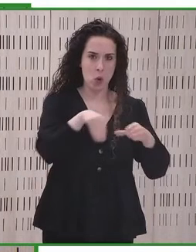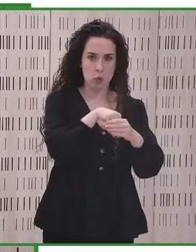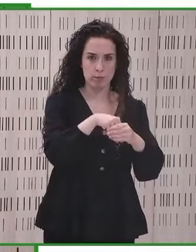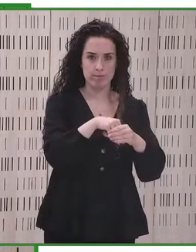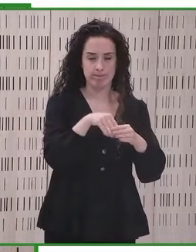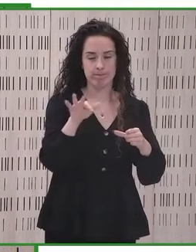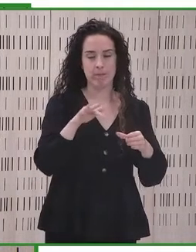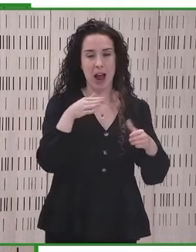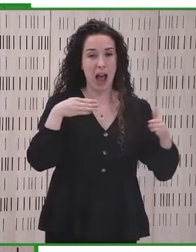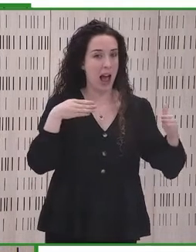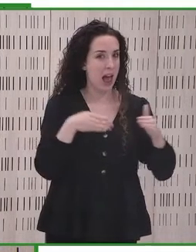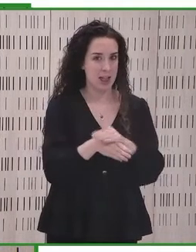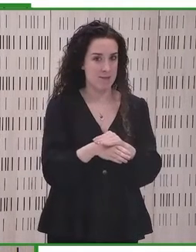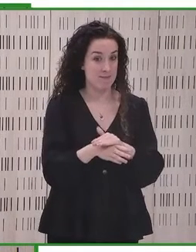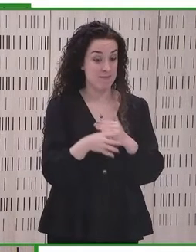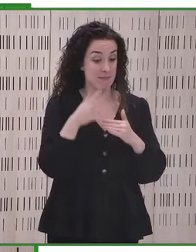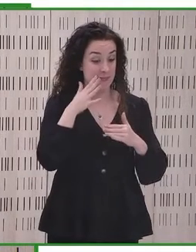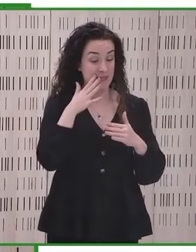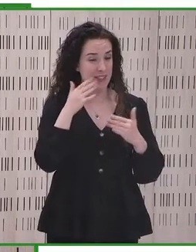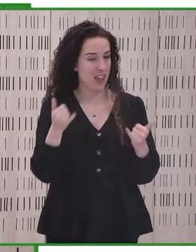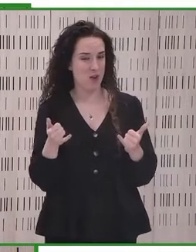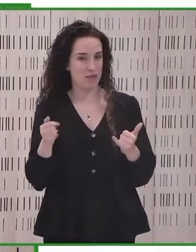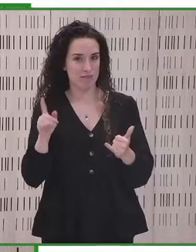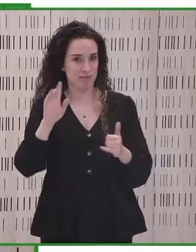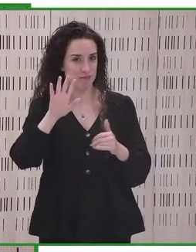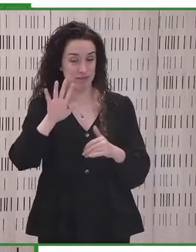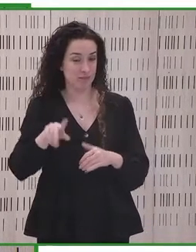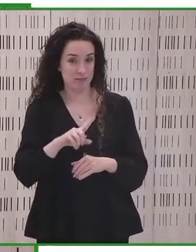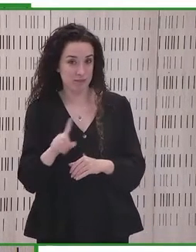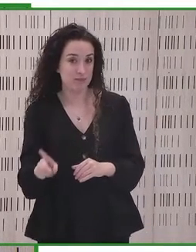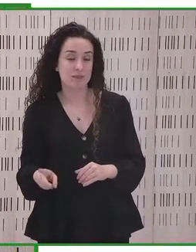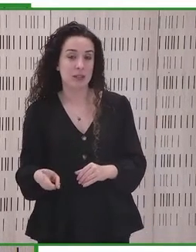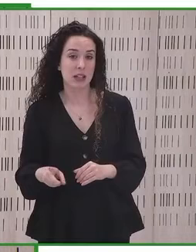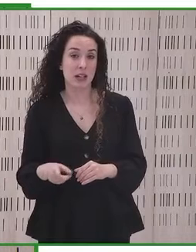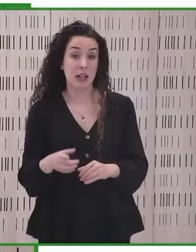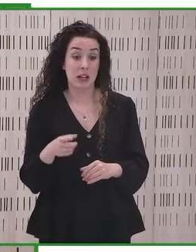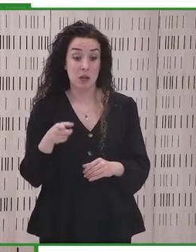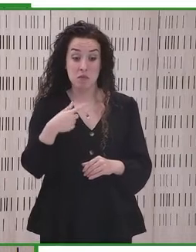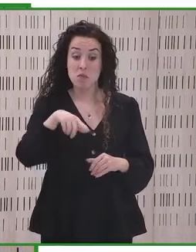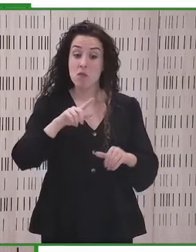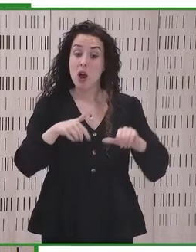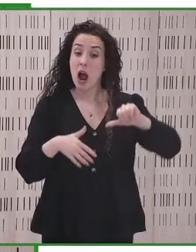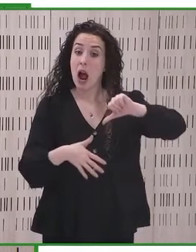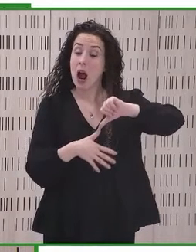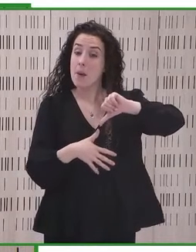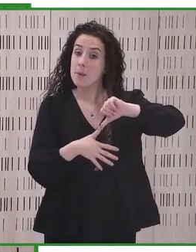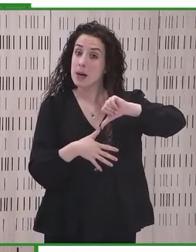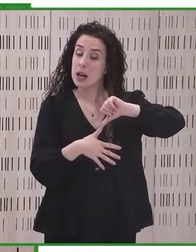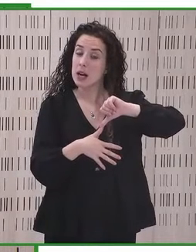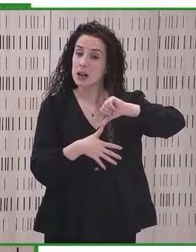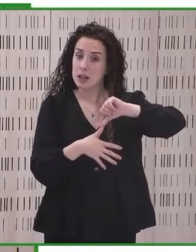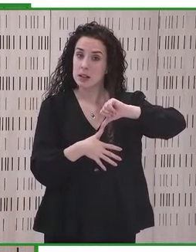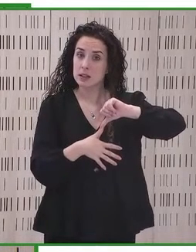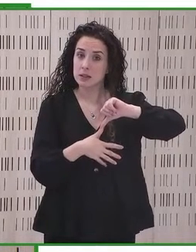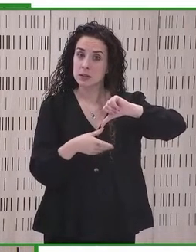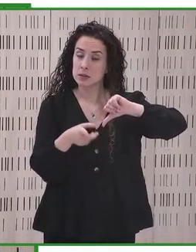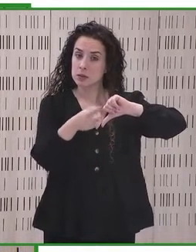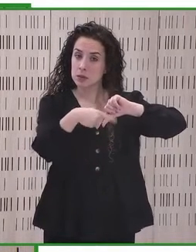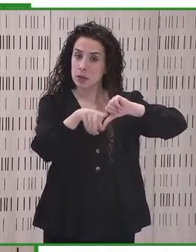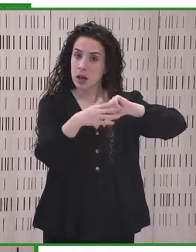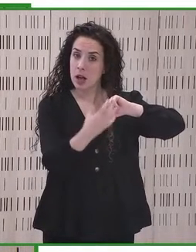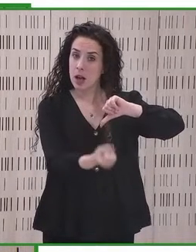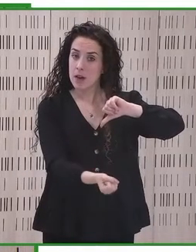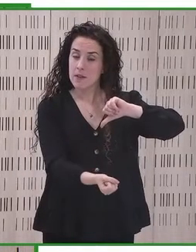que no lo son. Ustedes tienen también en América Latina, en las Américas, tienen